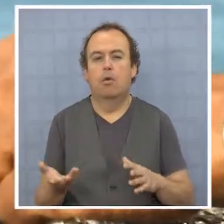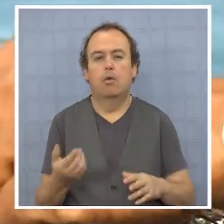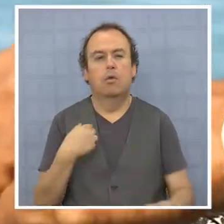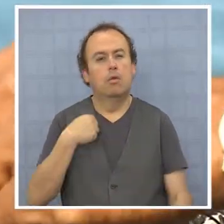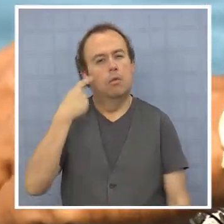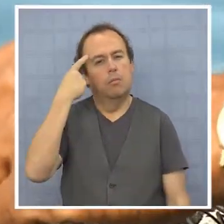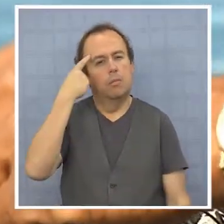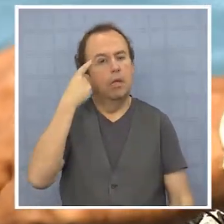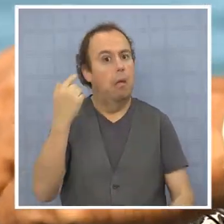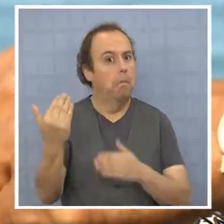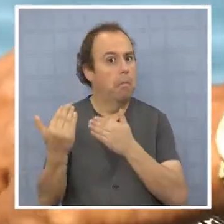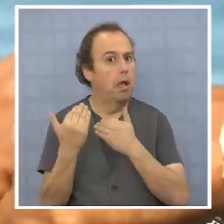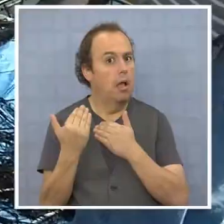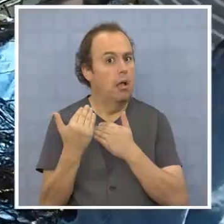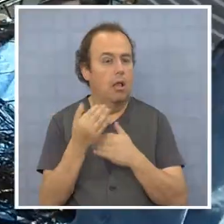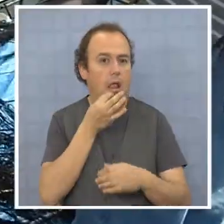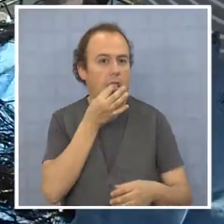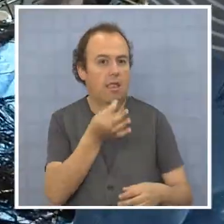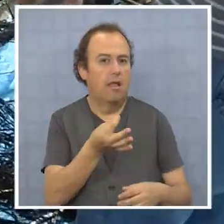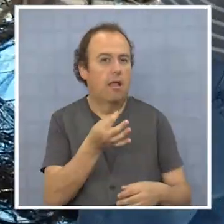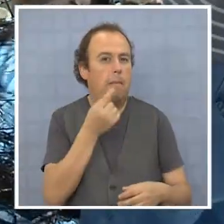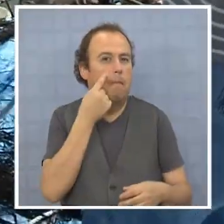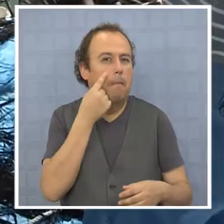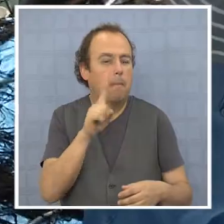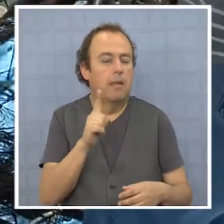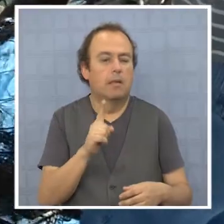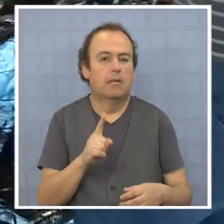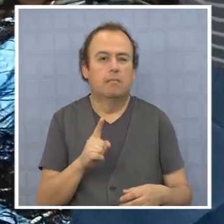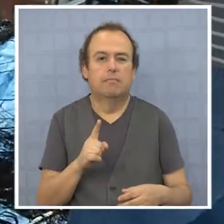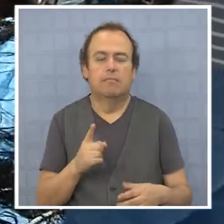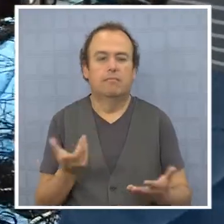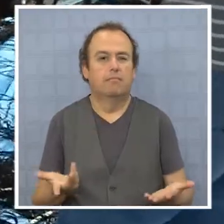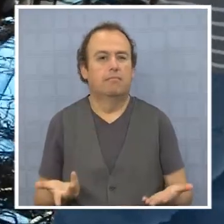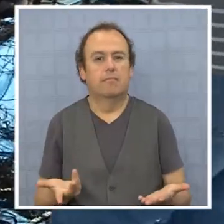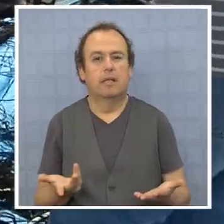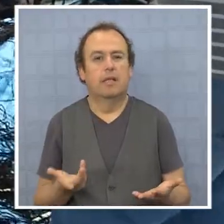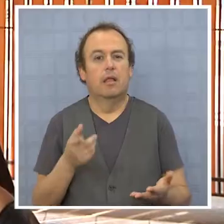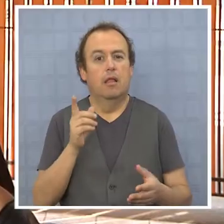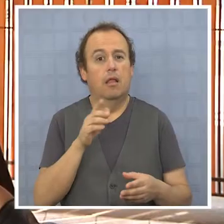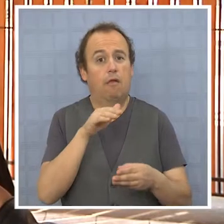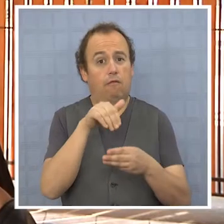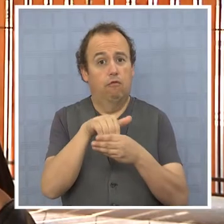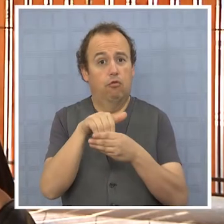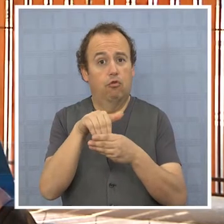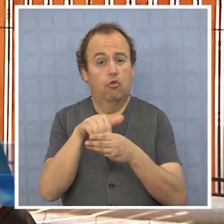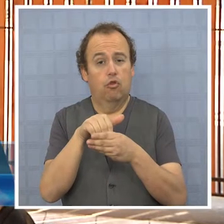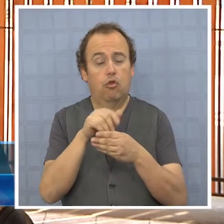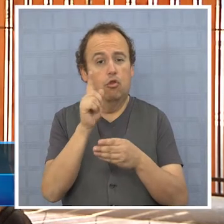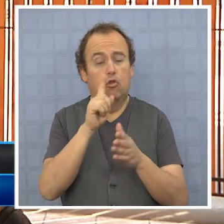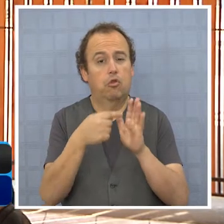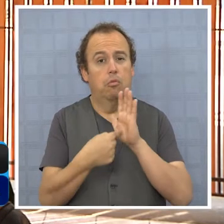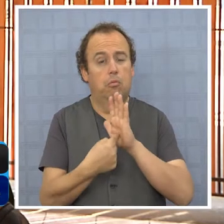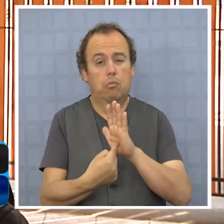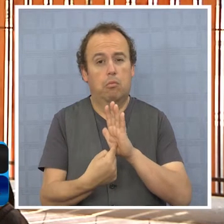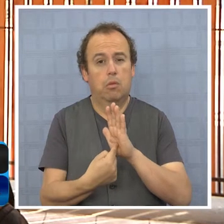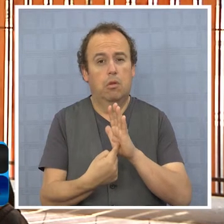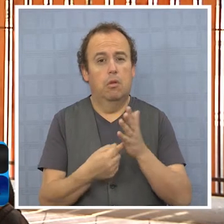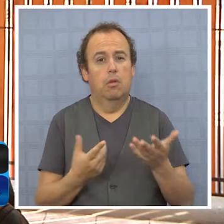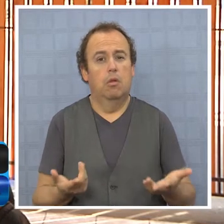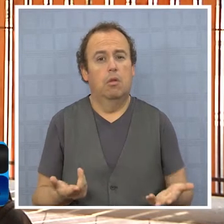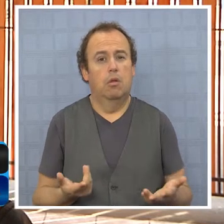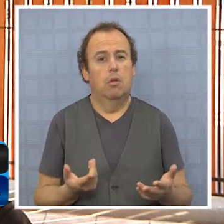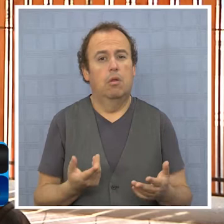pensábamos que lo iba a apoyar con lo que dijo, pero lamentablemente en las votaciones no se refleja eso, en las votaciones